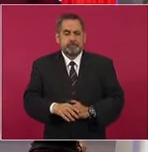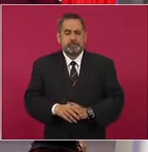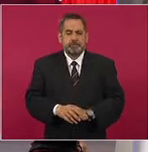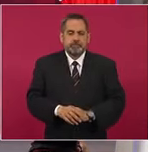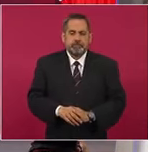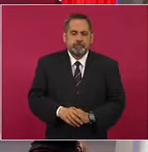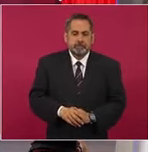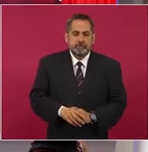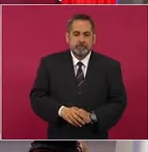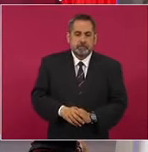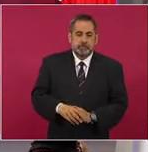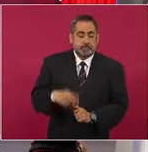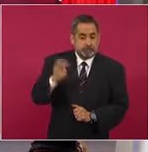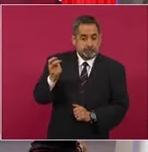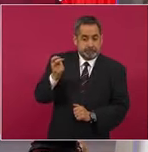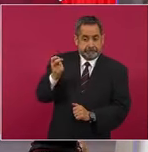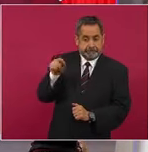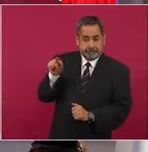aquí está